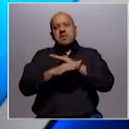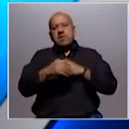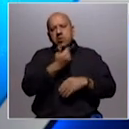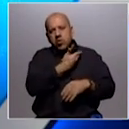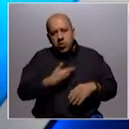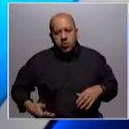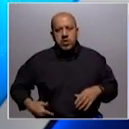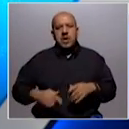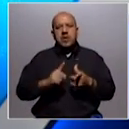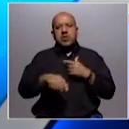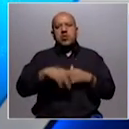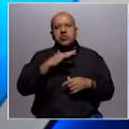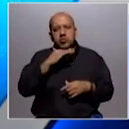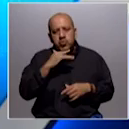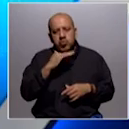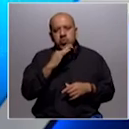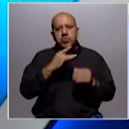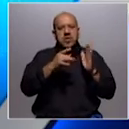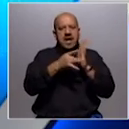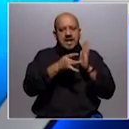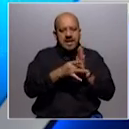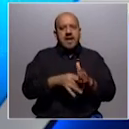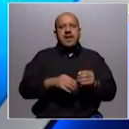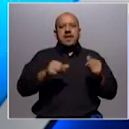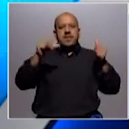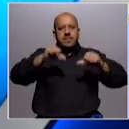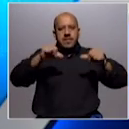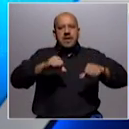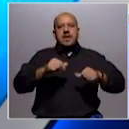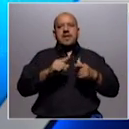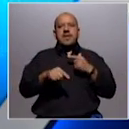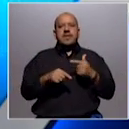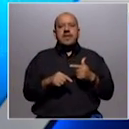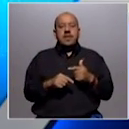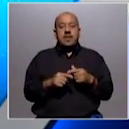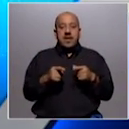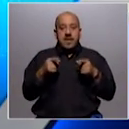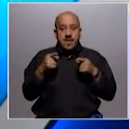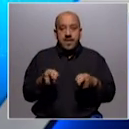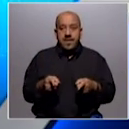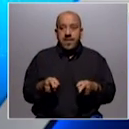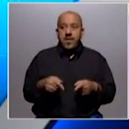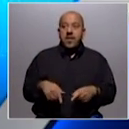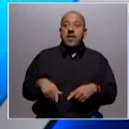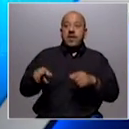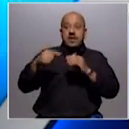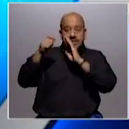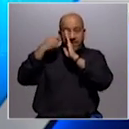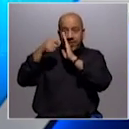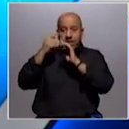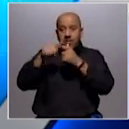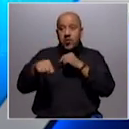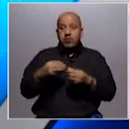realmente de mala calidad y que había sido fraudulento. Y bueno, a partir de este video, de este tape,